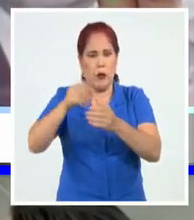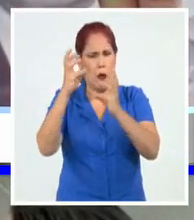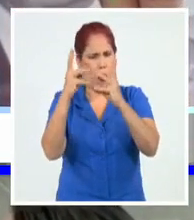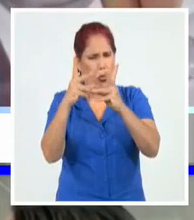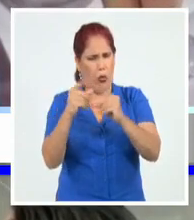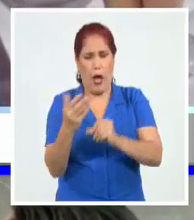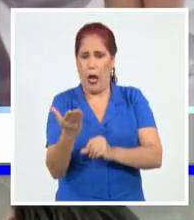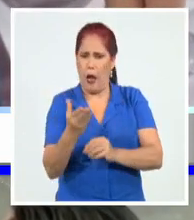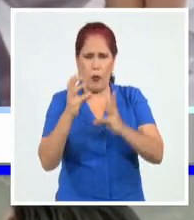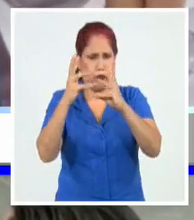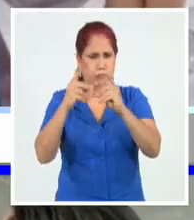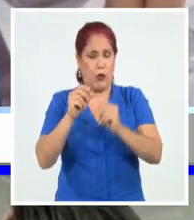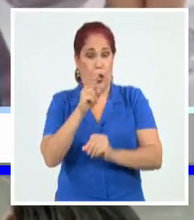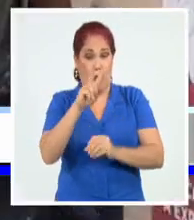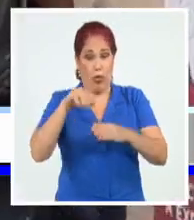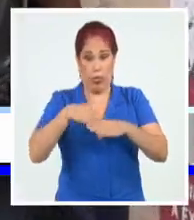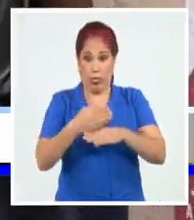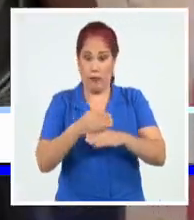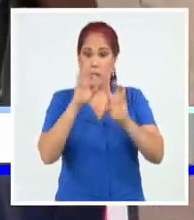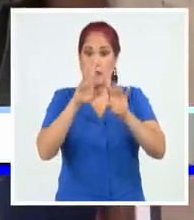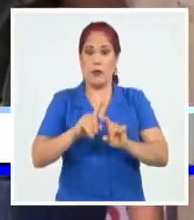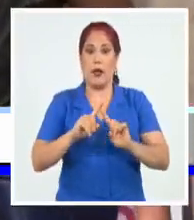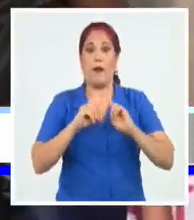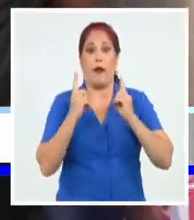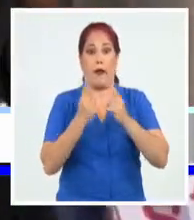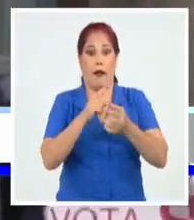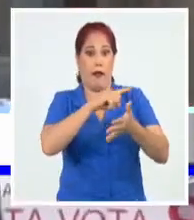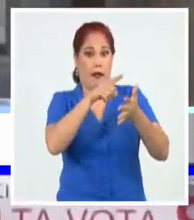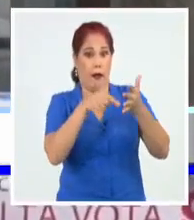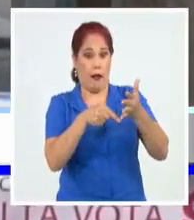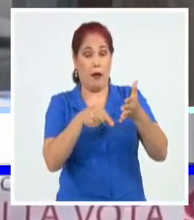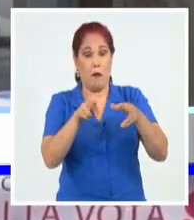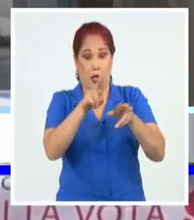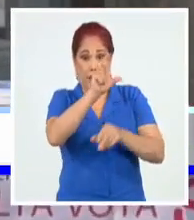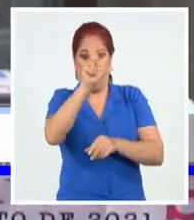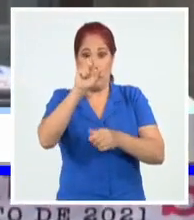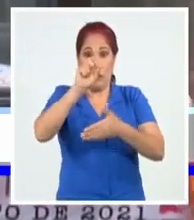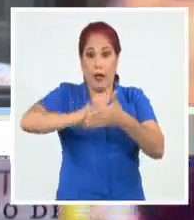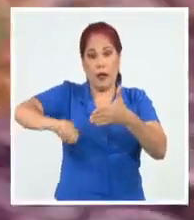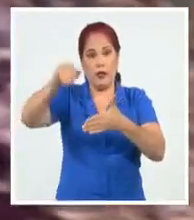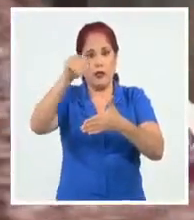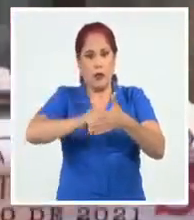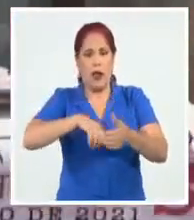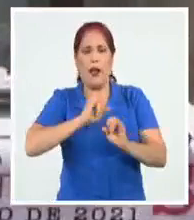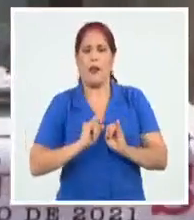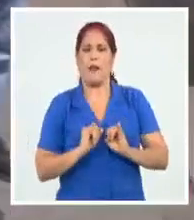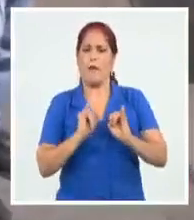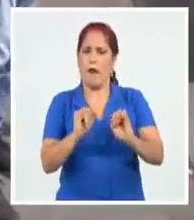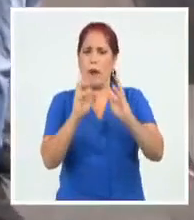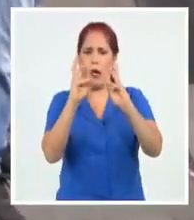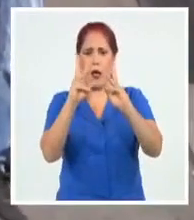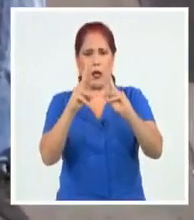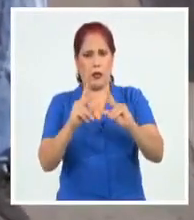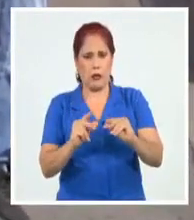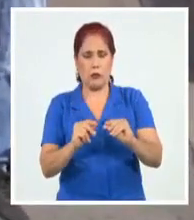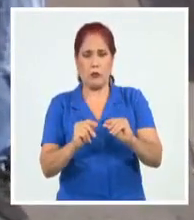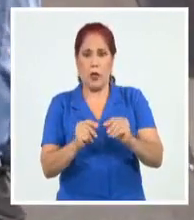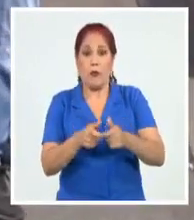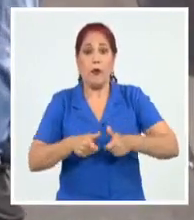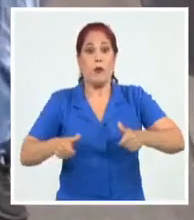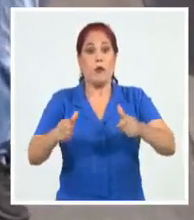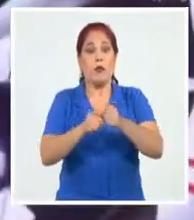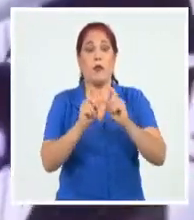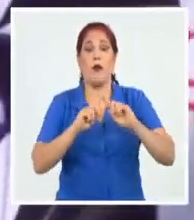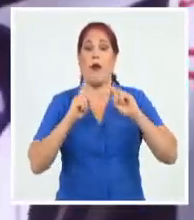rápido. En 48 horas, el secretario ejecutivo del Instituto Nacional Electoral dará a conocer el resultado al Consejo General